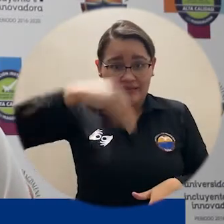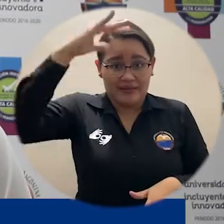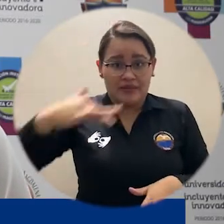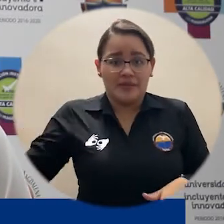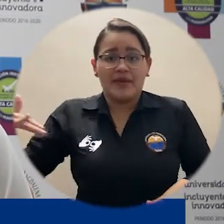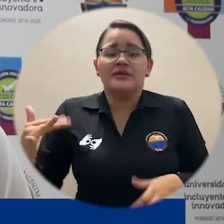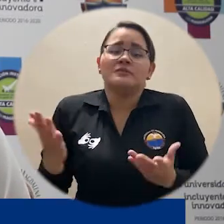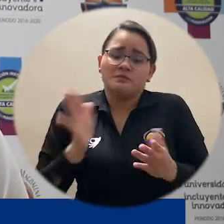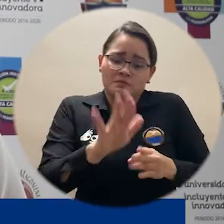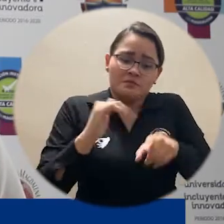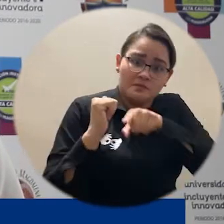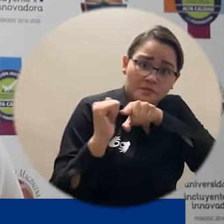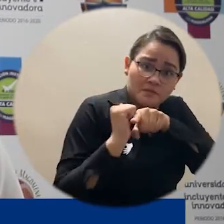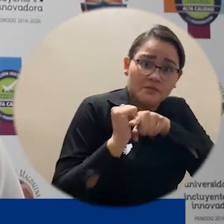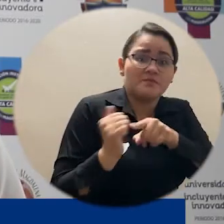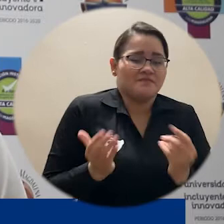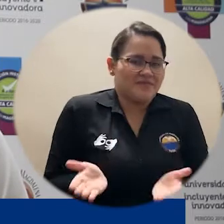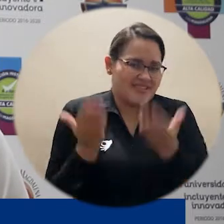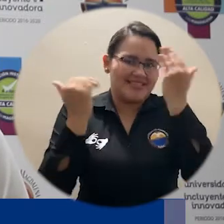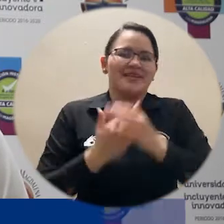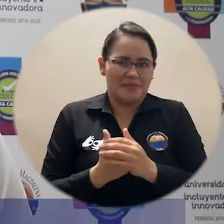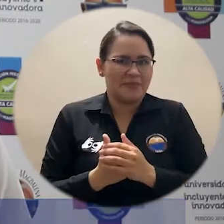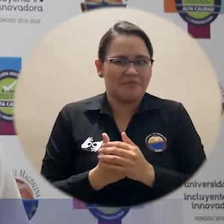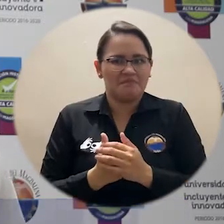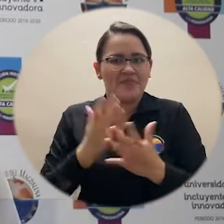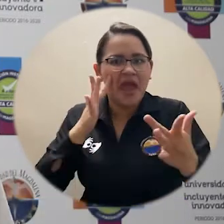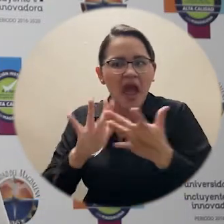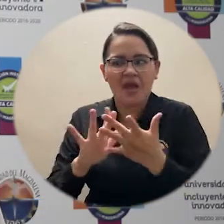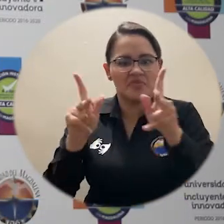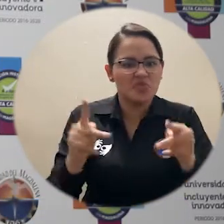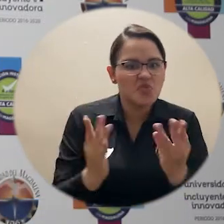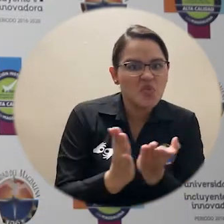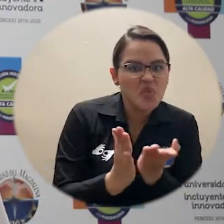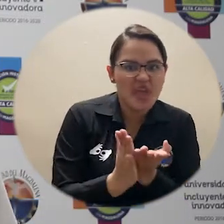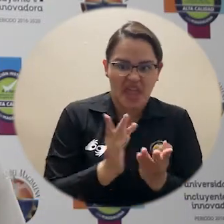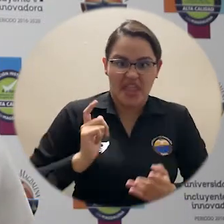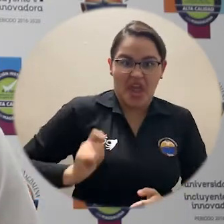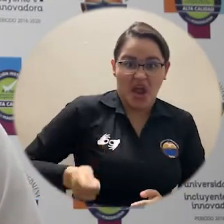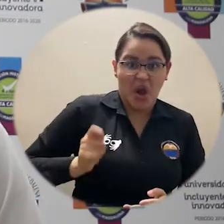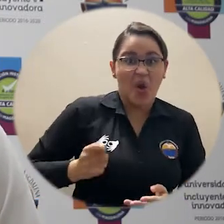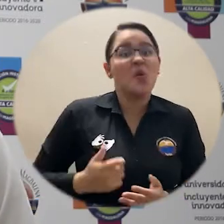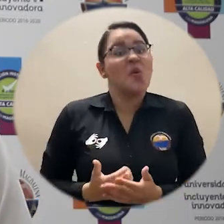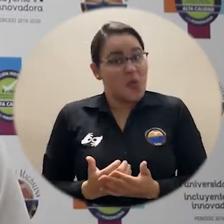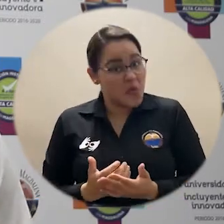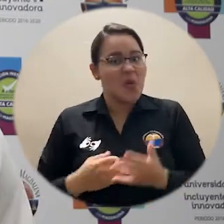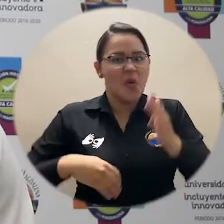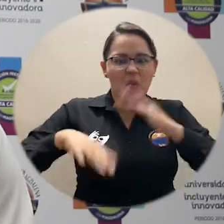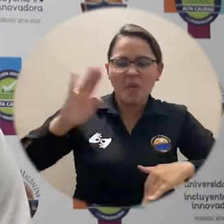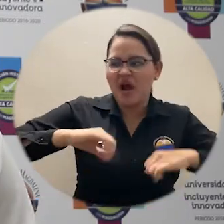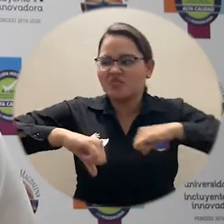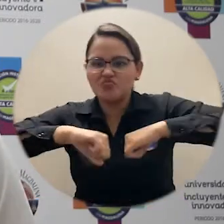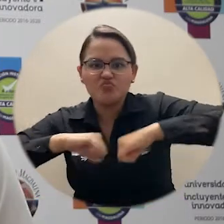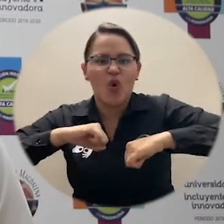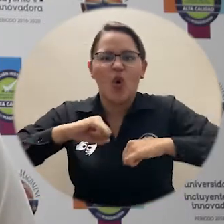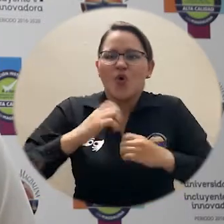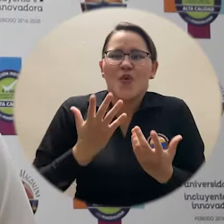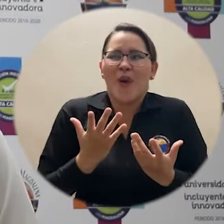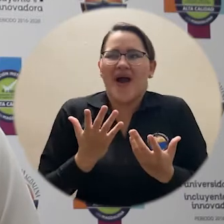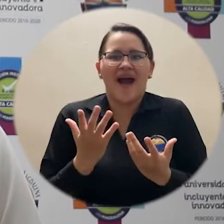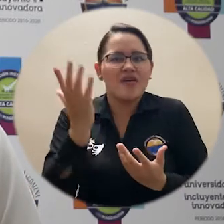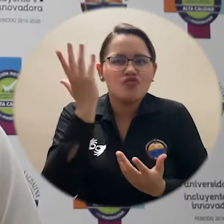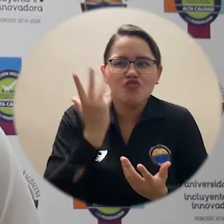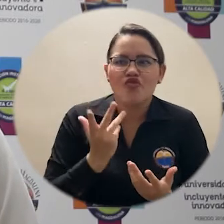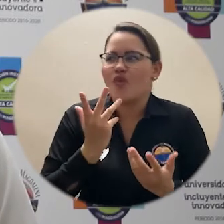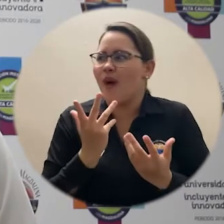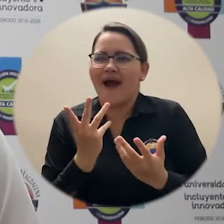va a ser eso, digamos un escenario de prácticas ideal para cualquier estudiante de derecho, porque va a estar eso, en el que hacer del día a